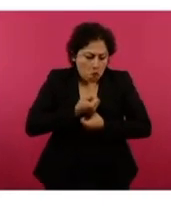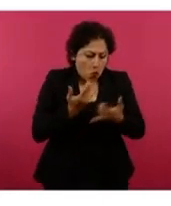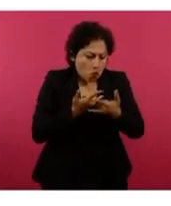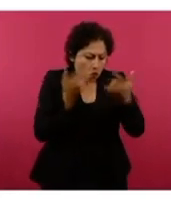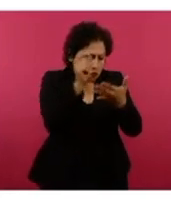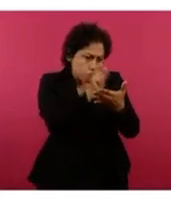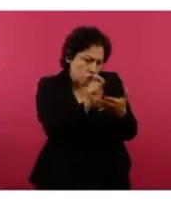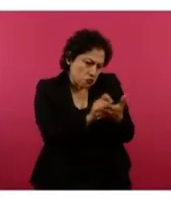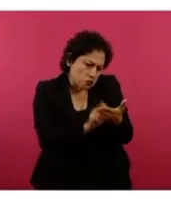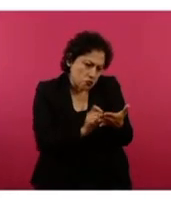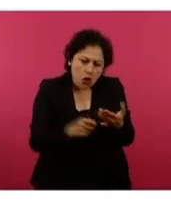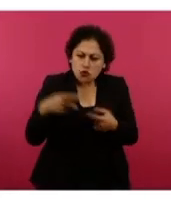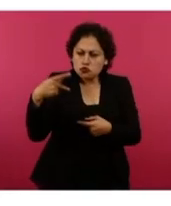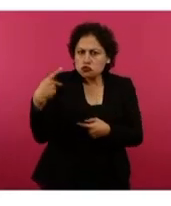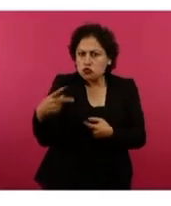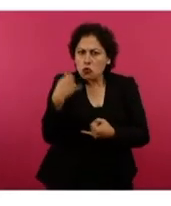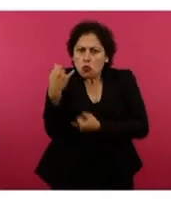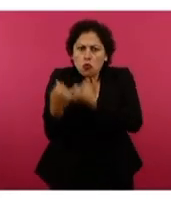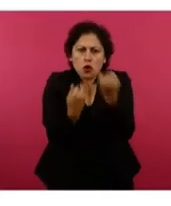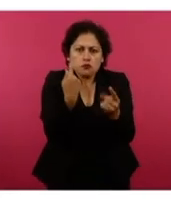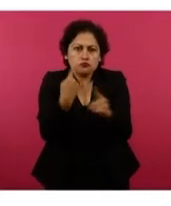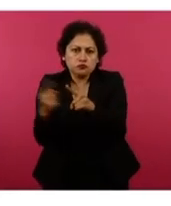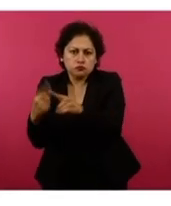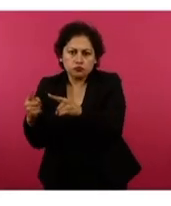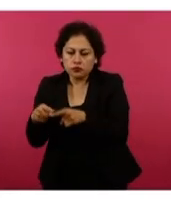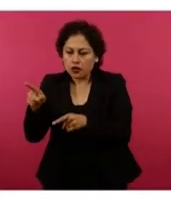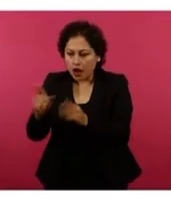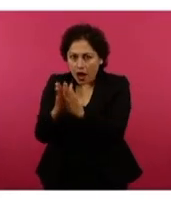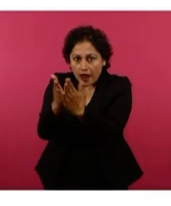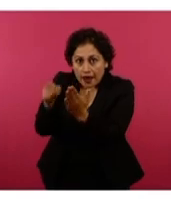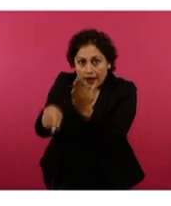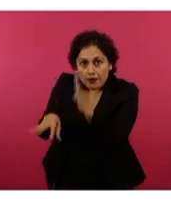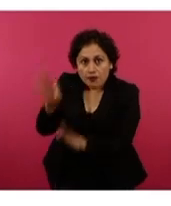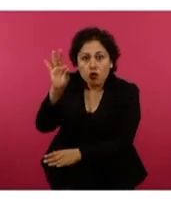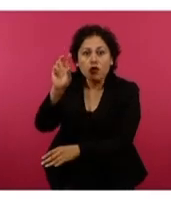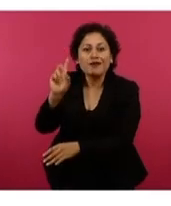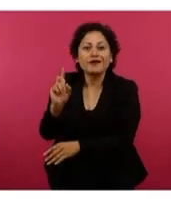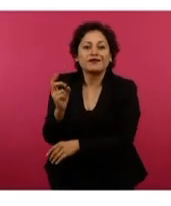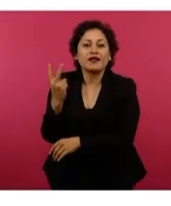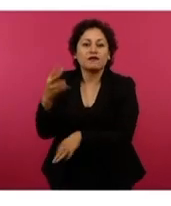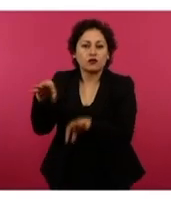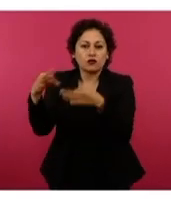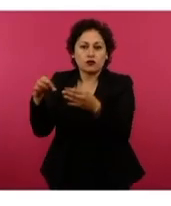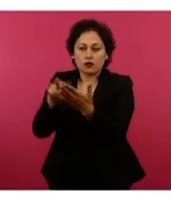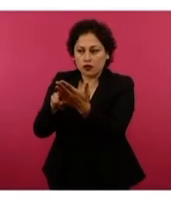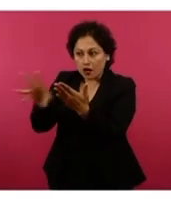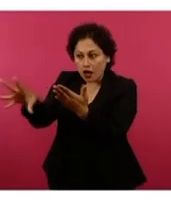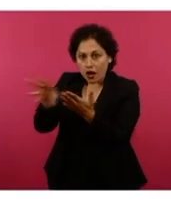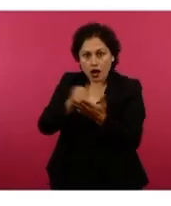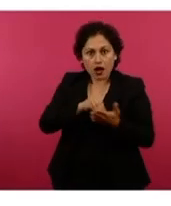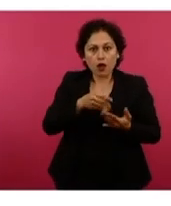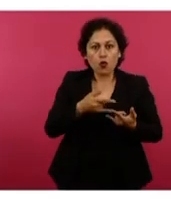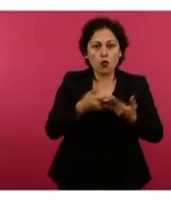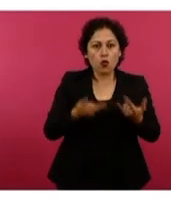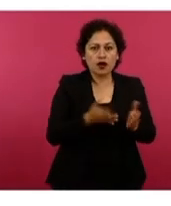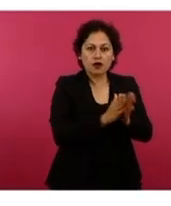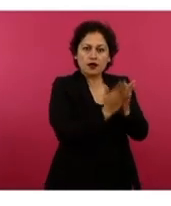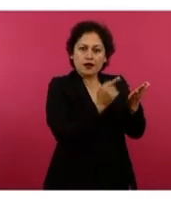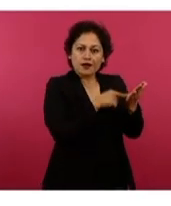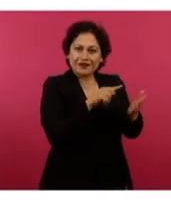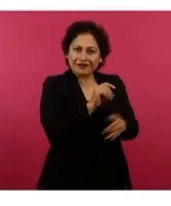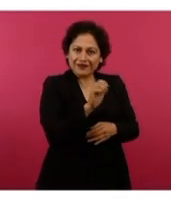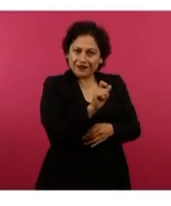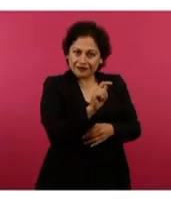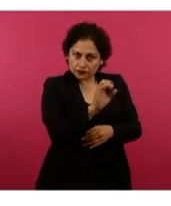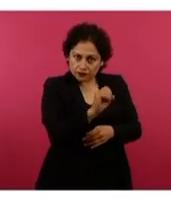sus juegos y adivinanzas. Y en efecto, en la página 32 está el cuento que nos concierne. Es un cuento escrito por una niña indígena.